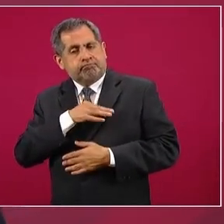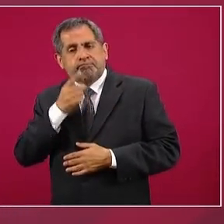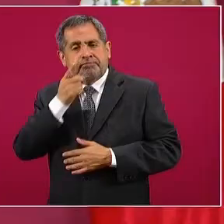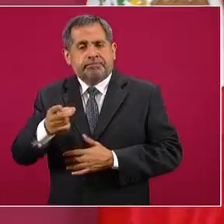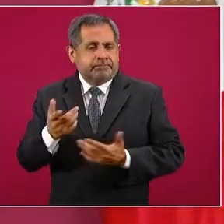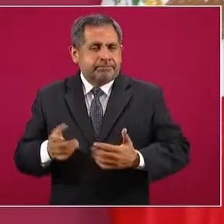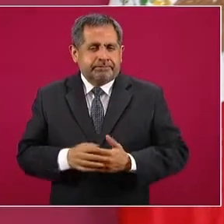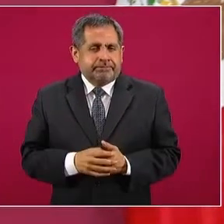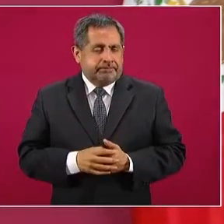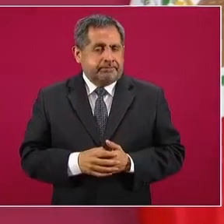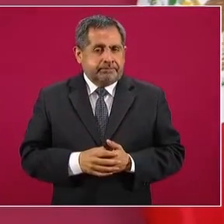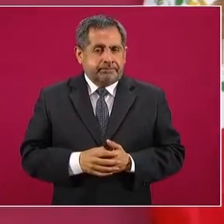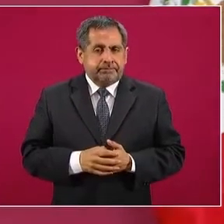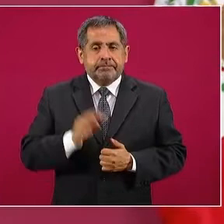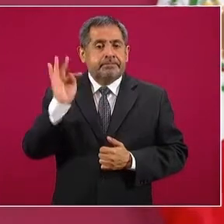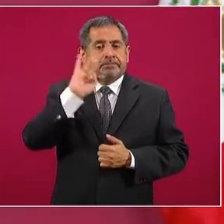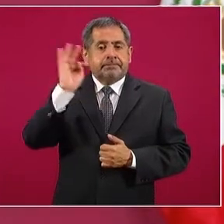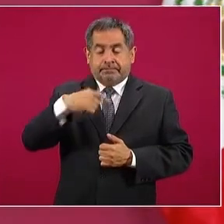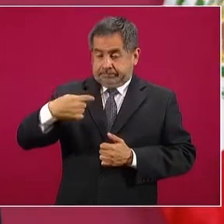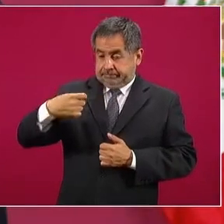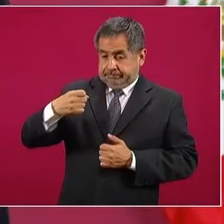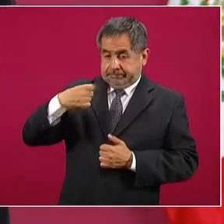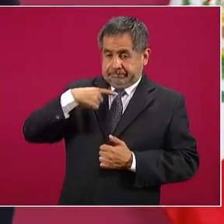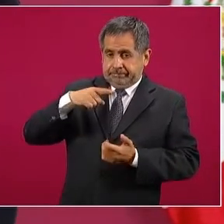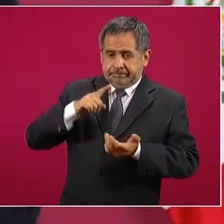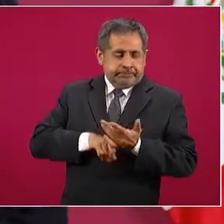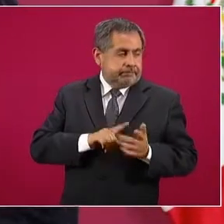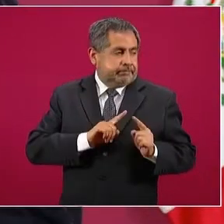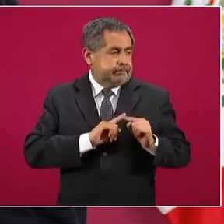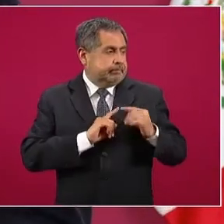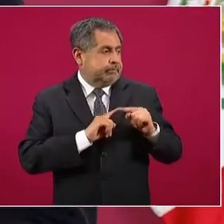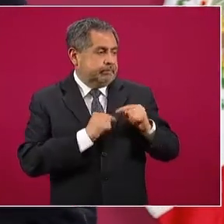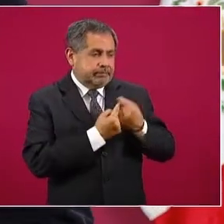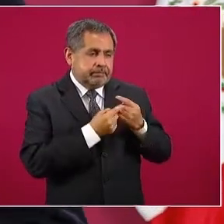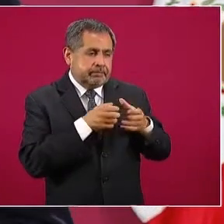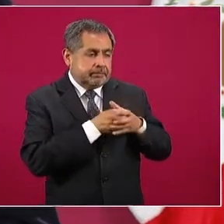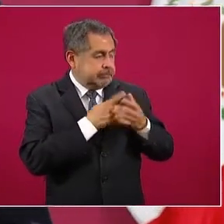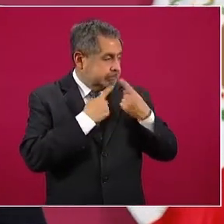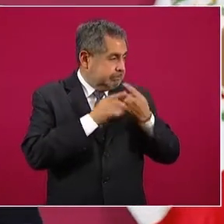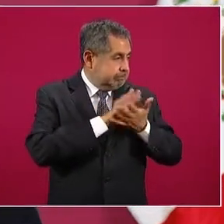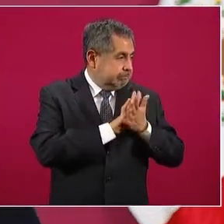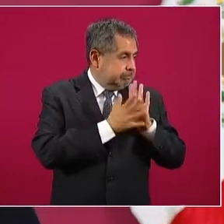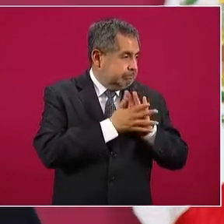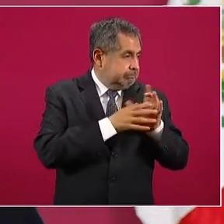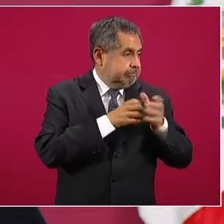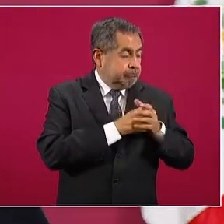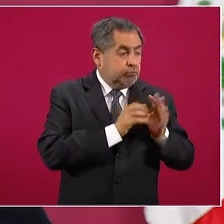Imagínense, si nosotros nos metemos a hacer acuerdos en lo oscurito,